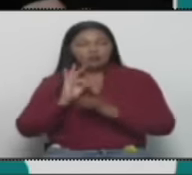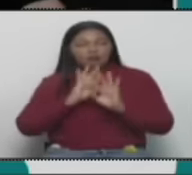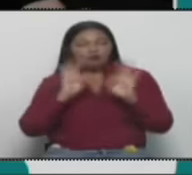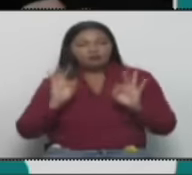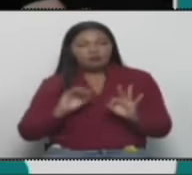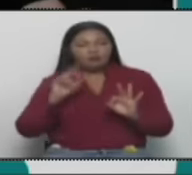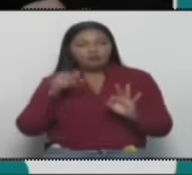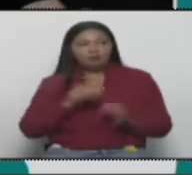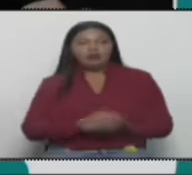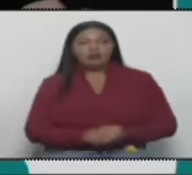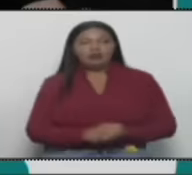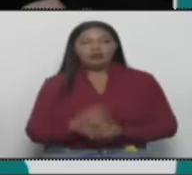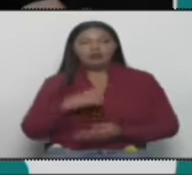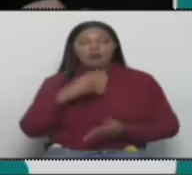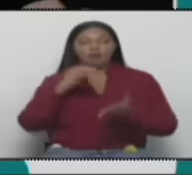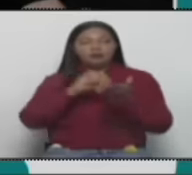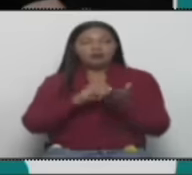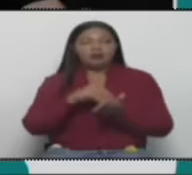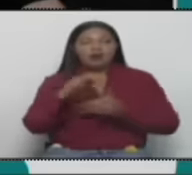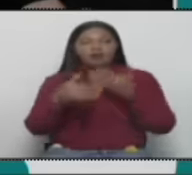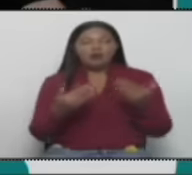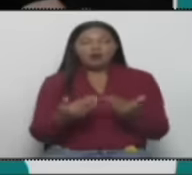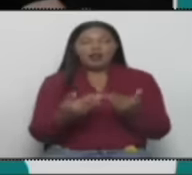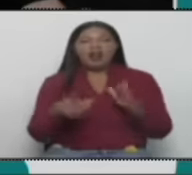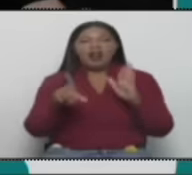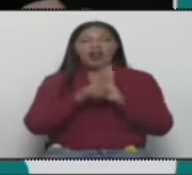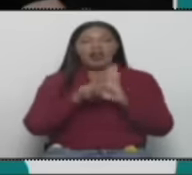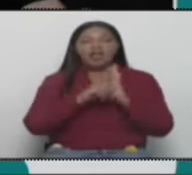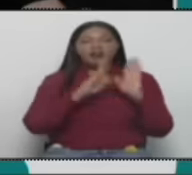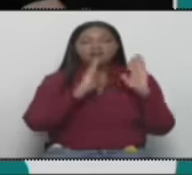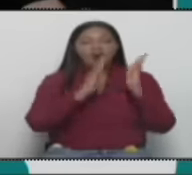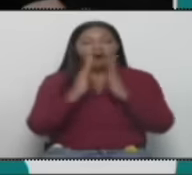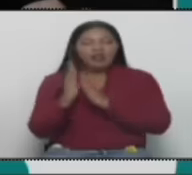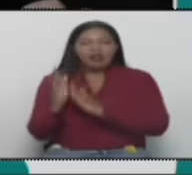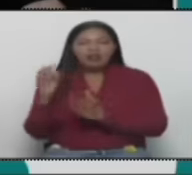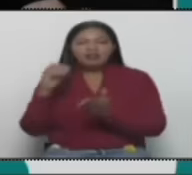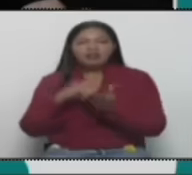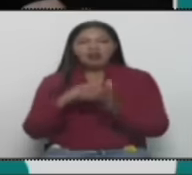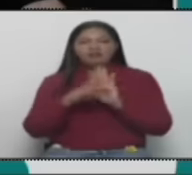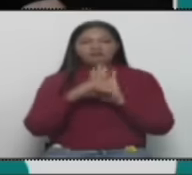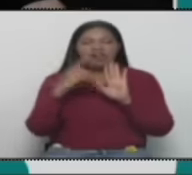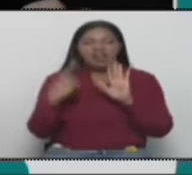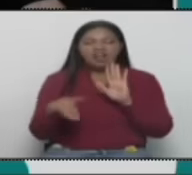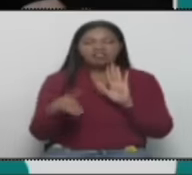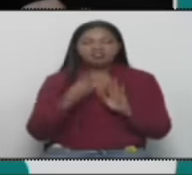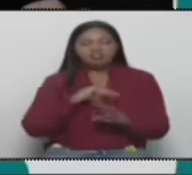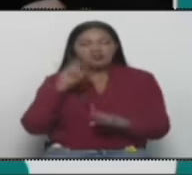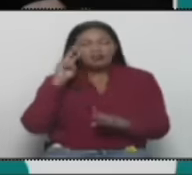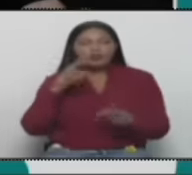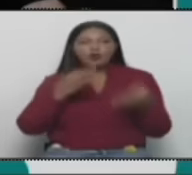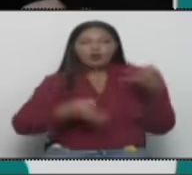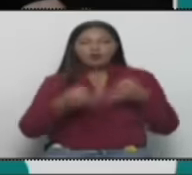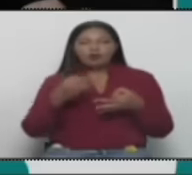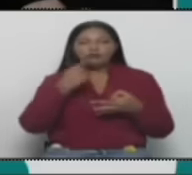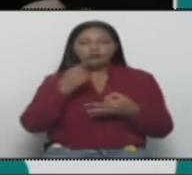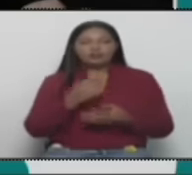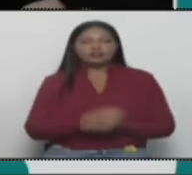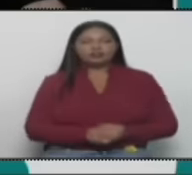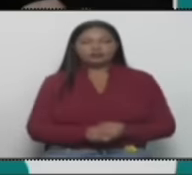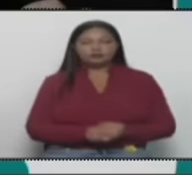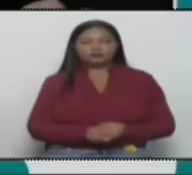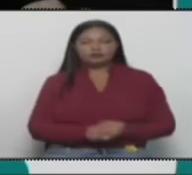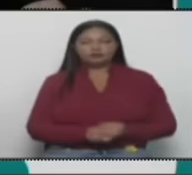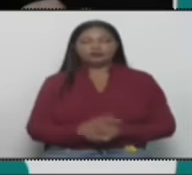al restablecimiento de la ley, el orden, el Estado de Derecho, lo que los abogados llamamos la